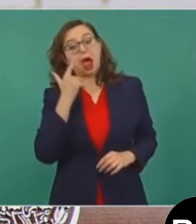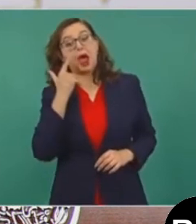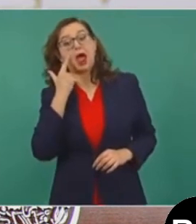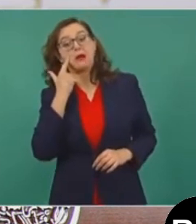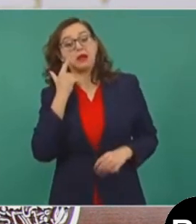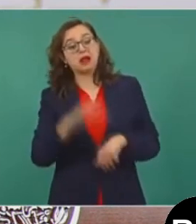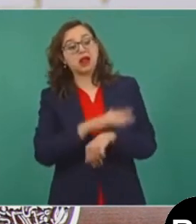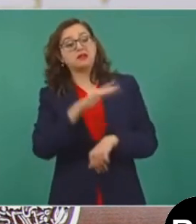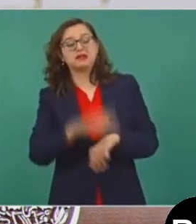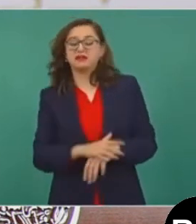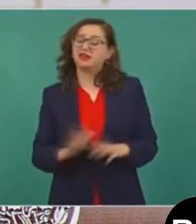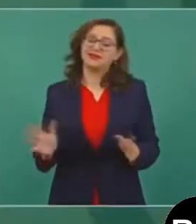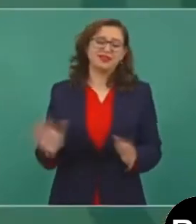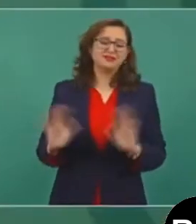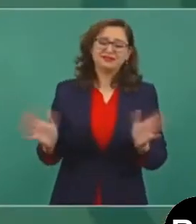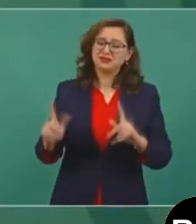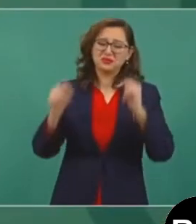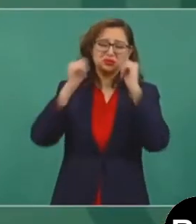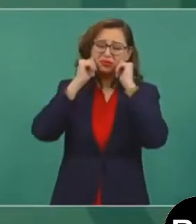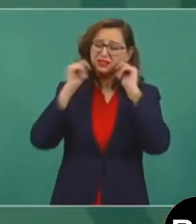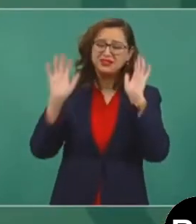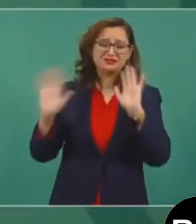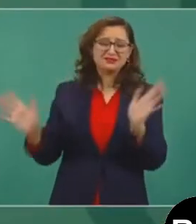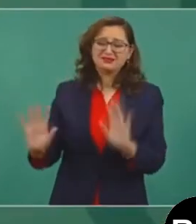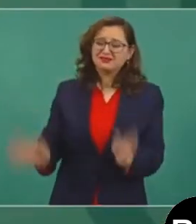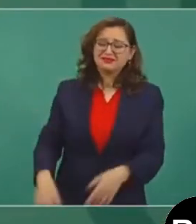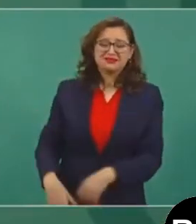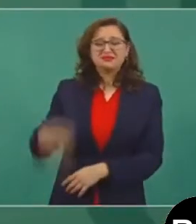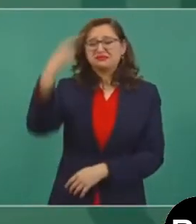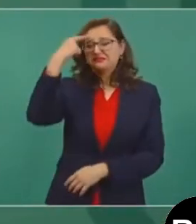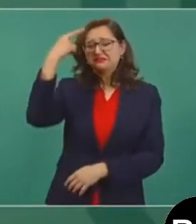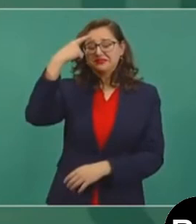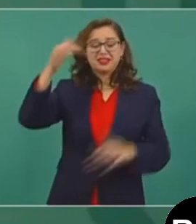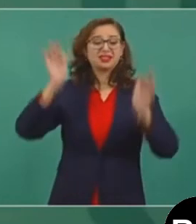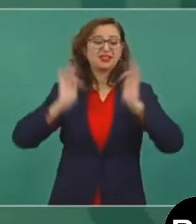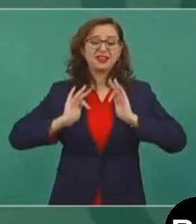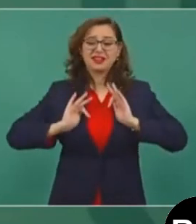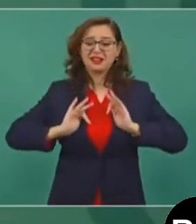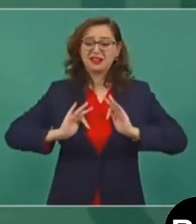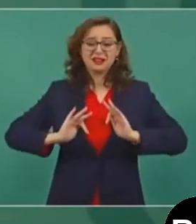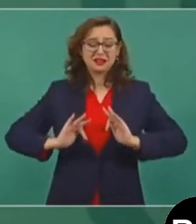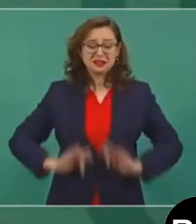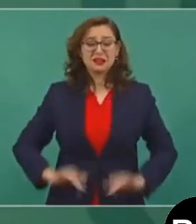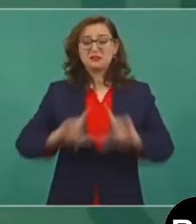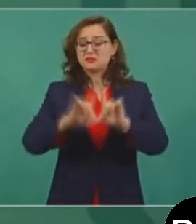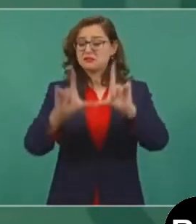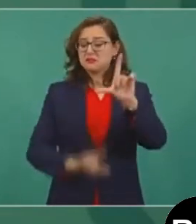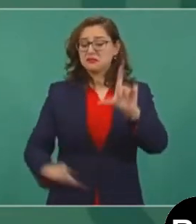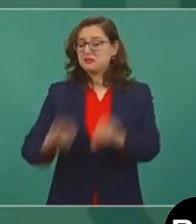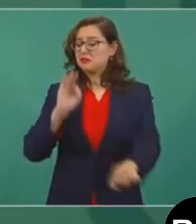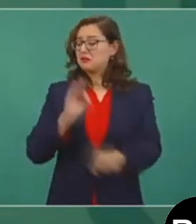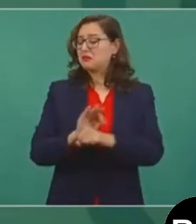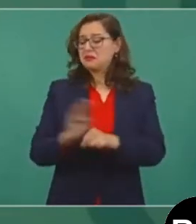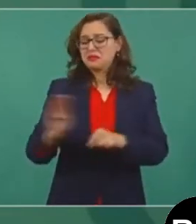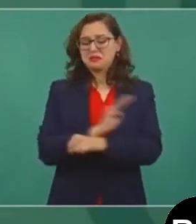Por eso no me preocupo, yo tengo mi conciencia tranquila, yo sé lo que le conviene al país. Y sé